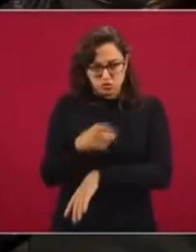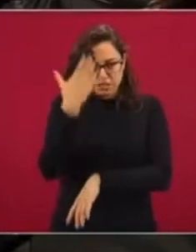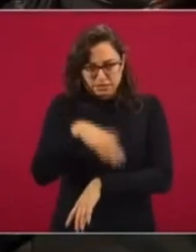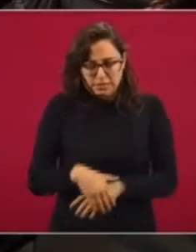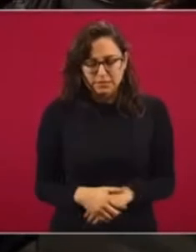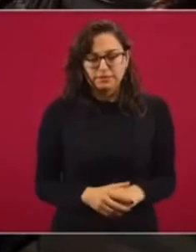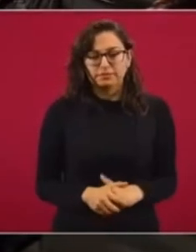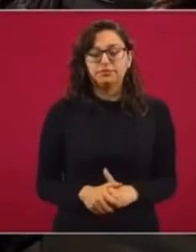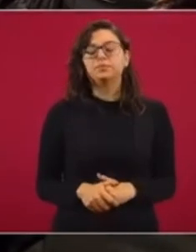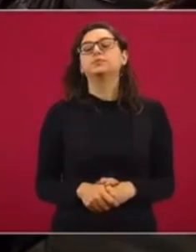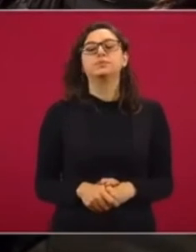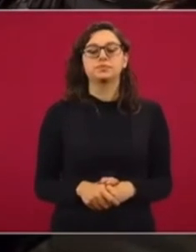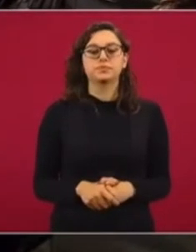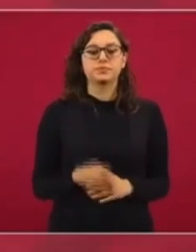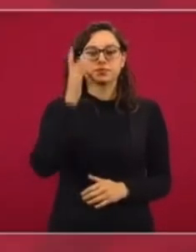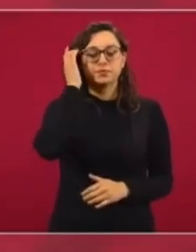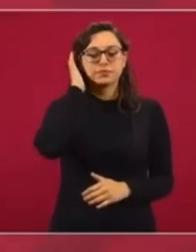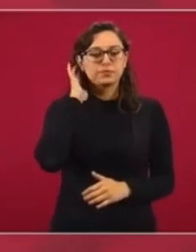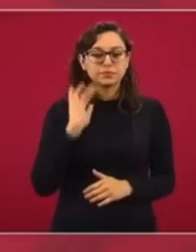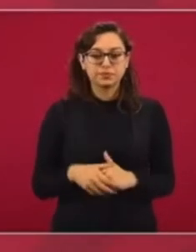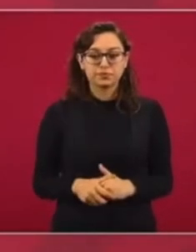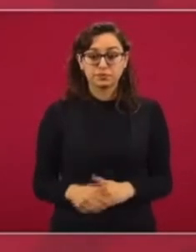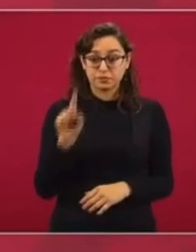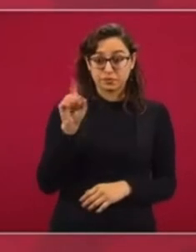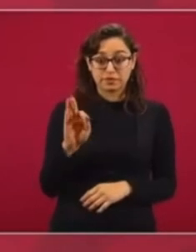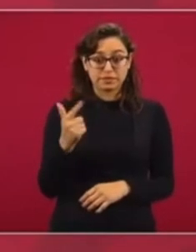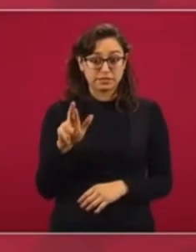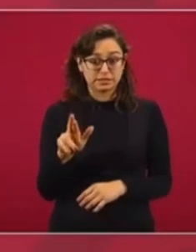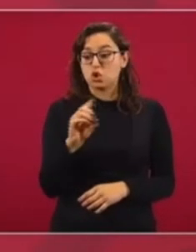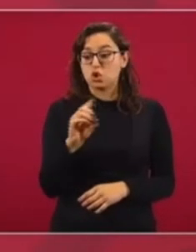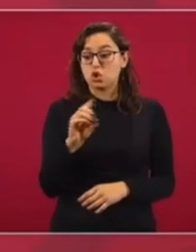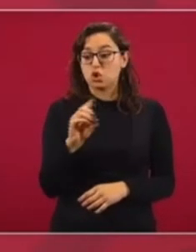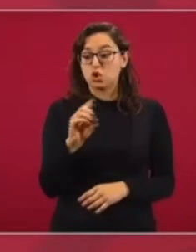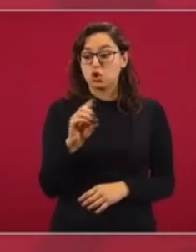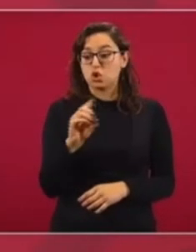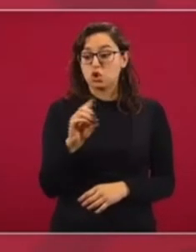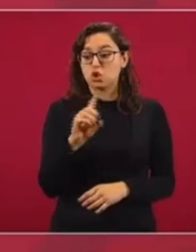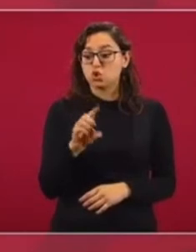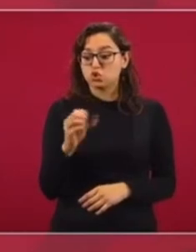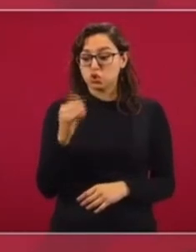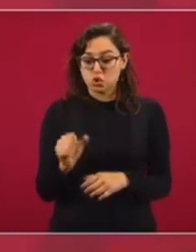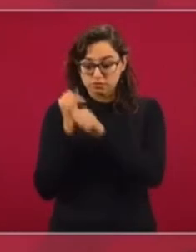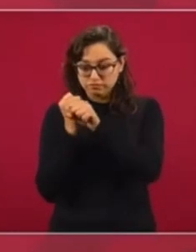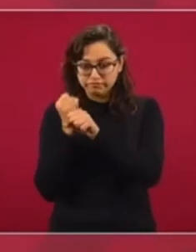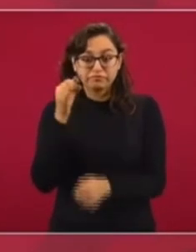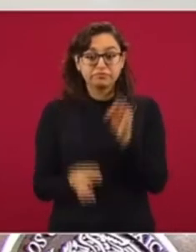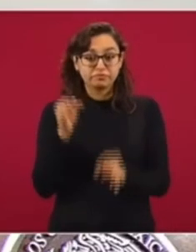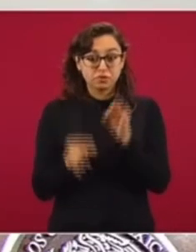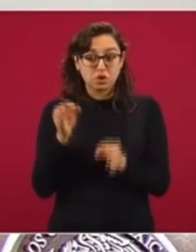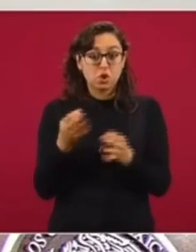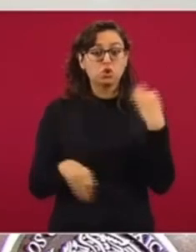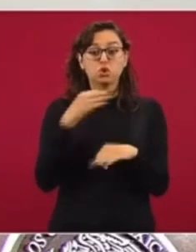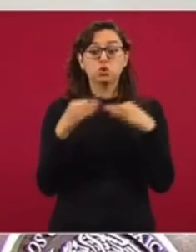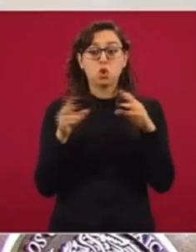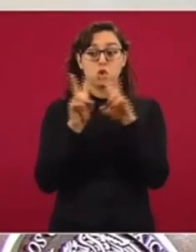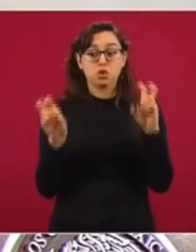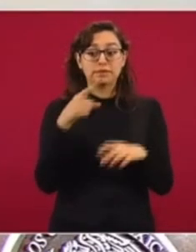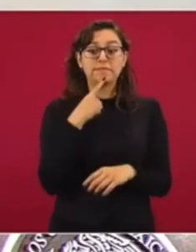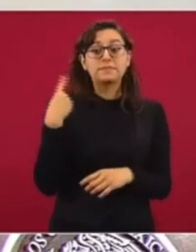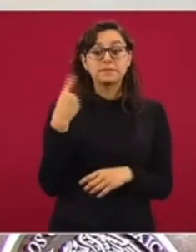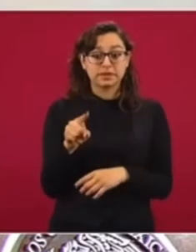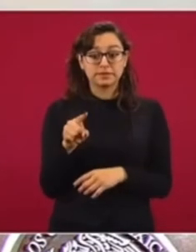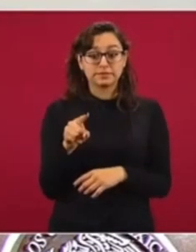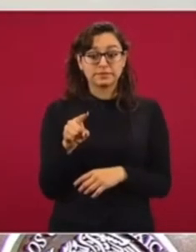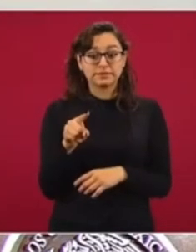Sobre la investigación que lleva a cabo la Fiscalía sobre el señor Lozoya, toda la denuncia que él presentó,